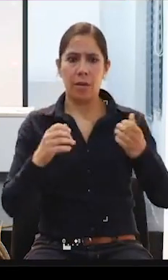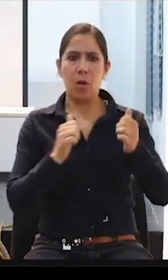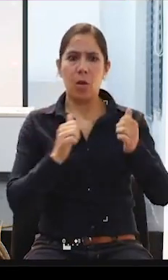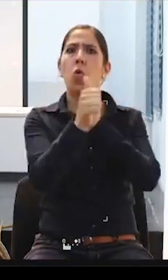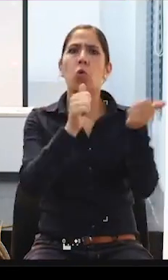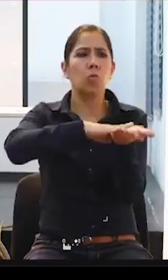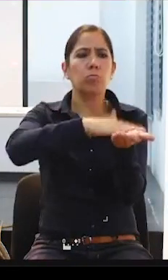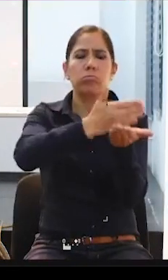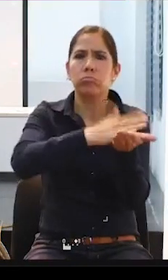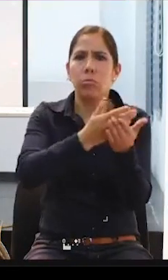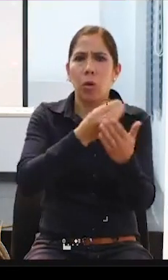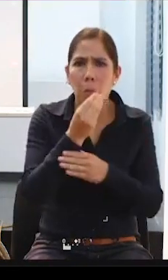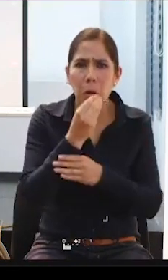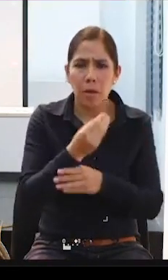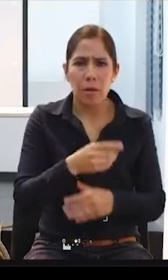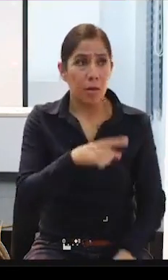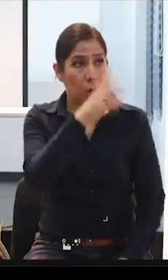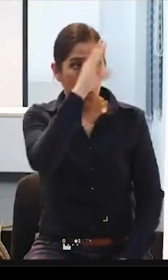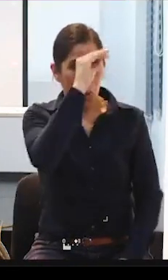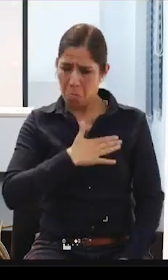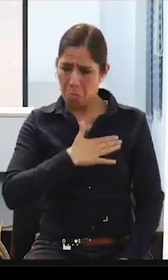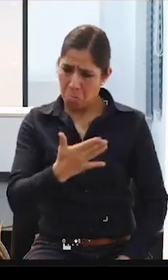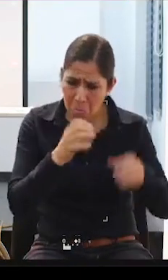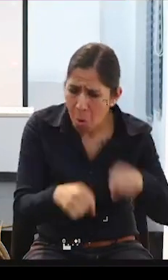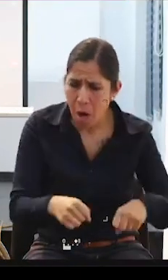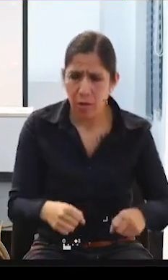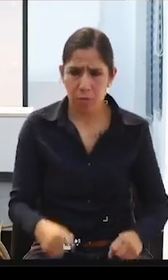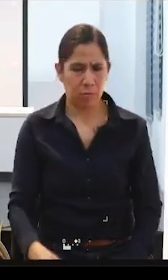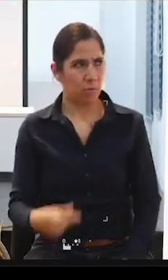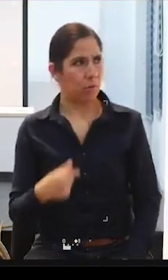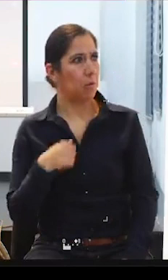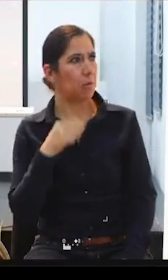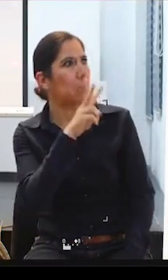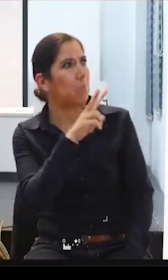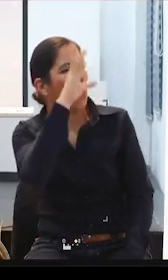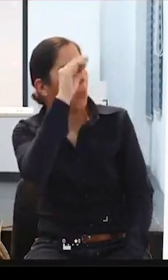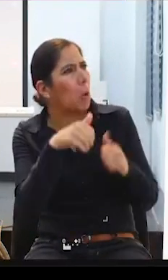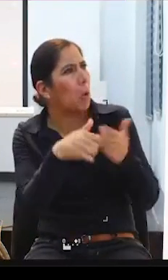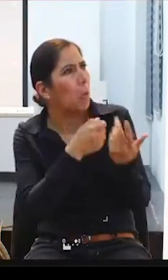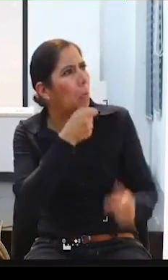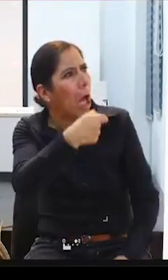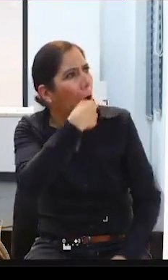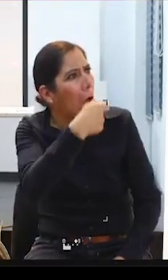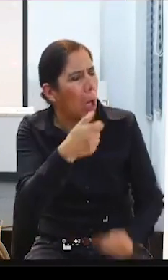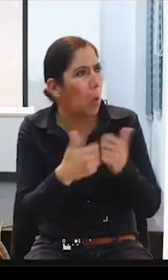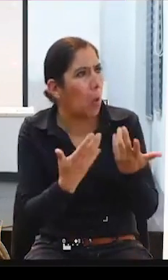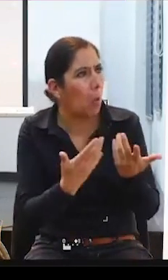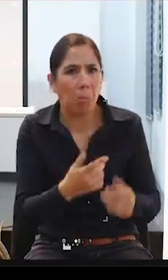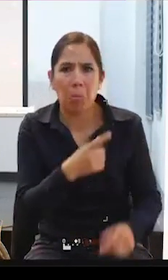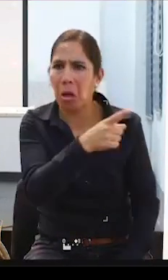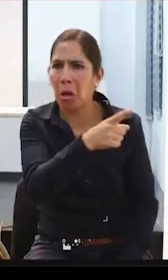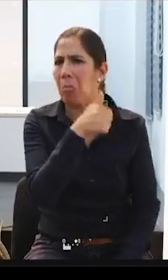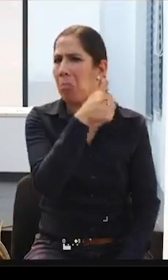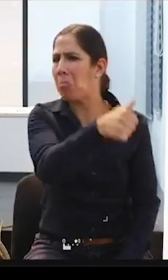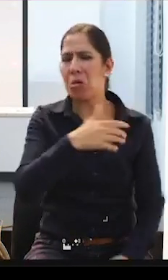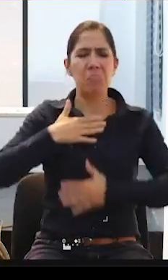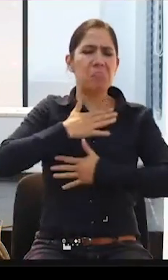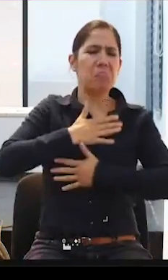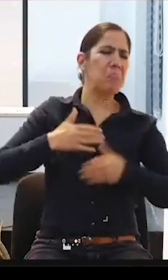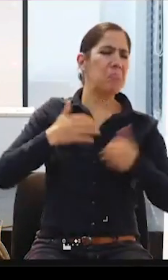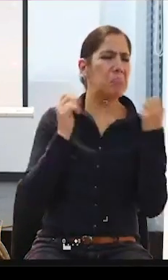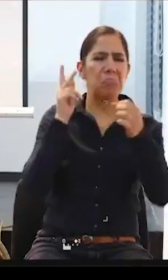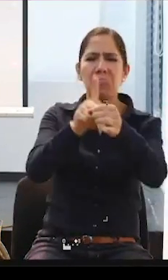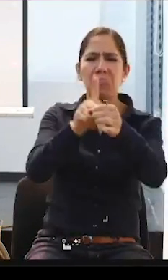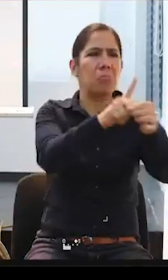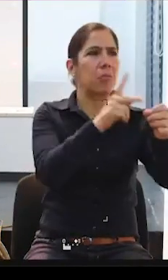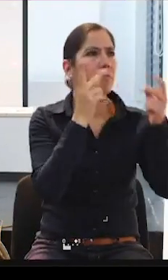para hacer ese concurso. ¿Qué persona estuvo aquí? ¿Cómo lo van a hacer comer, no? Preocupada, pero él estaba divirtiéndose, estaba viviendo